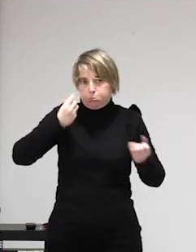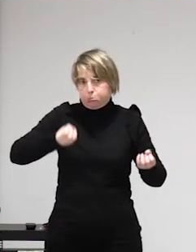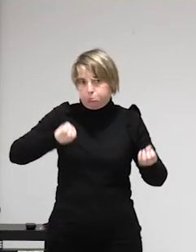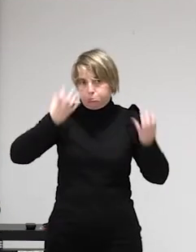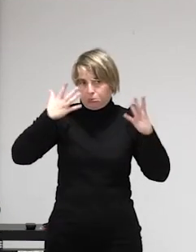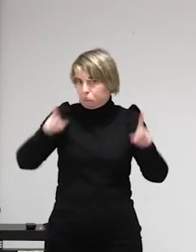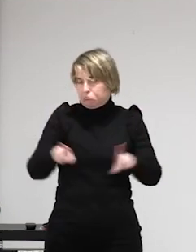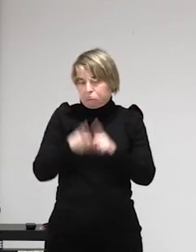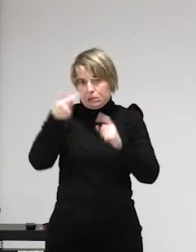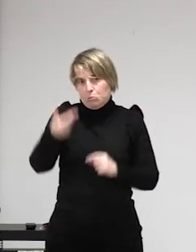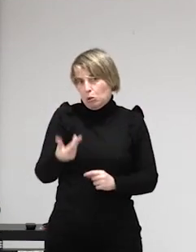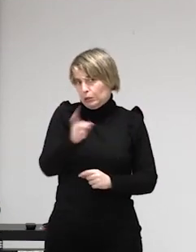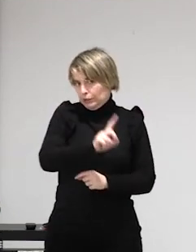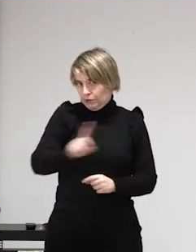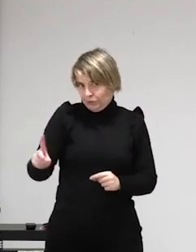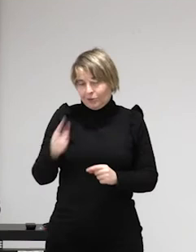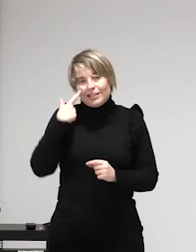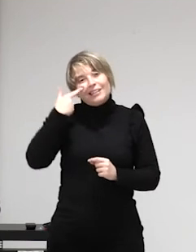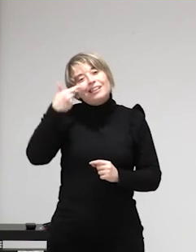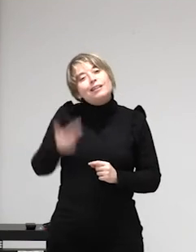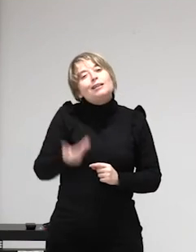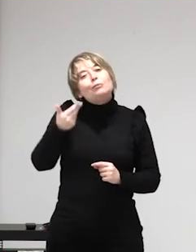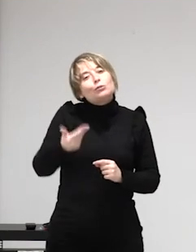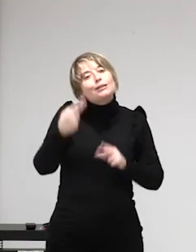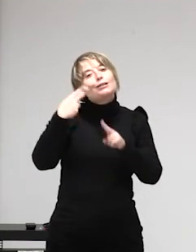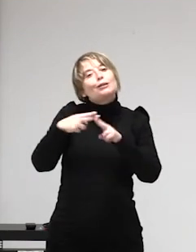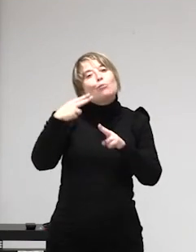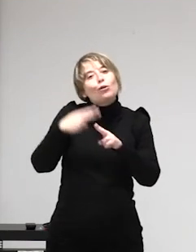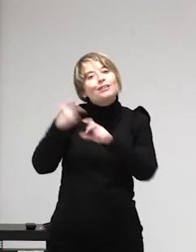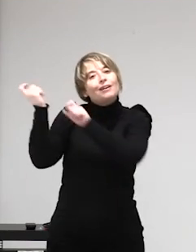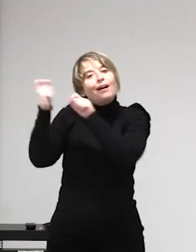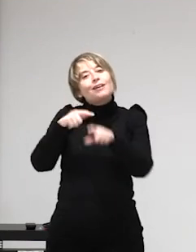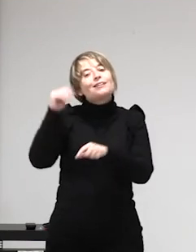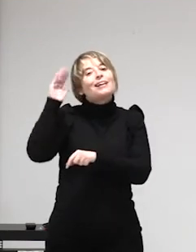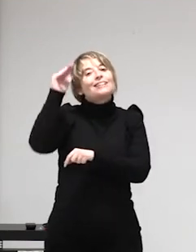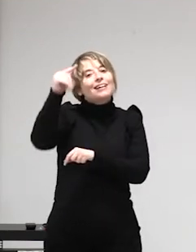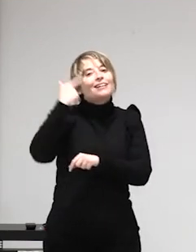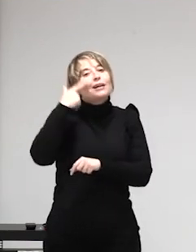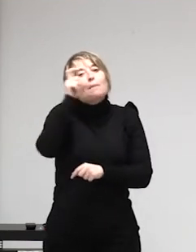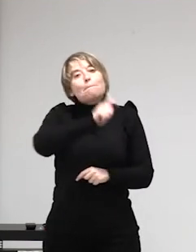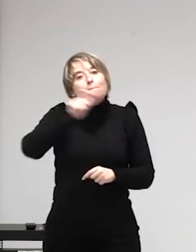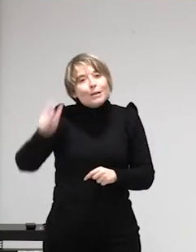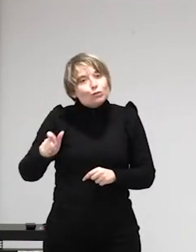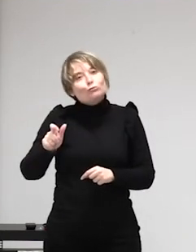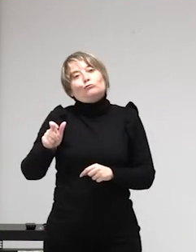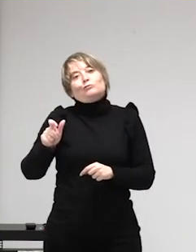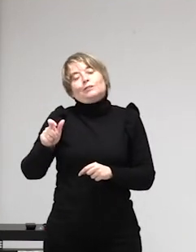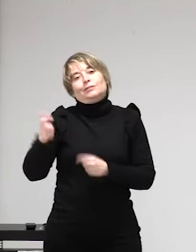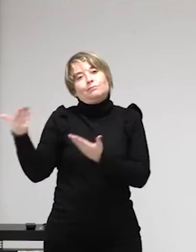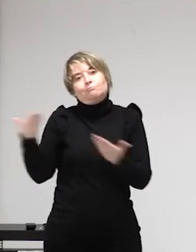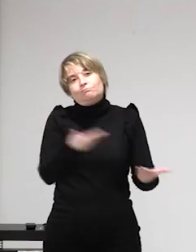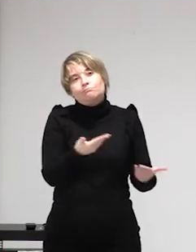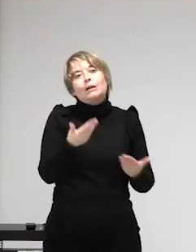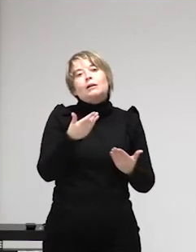detectar cuáles son las mujeres en situación de trata la misma unidad de la UCRIF se dedica a acosar y